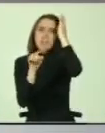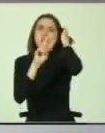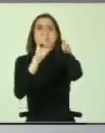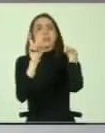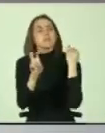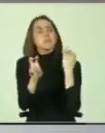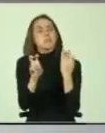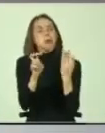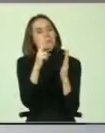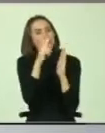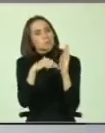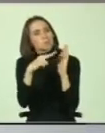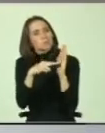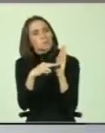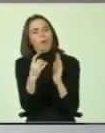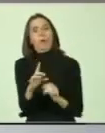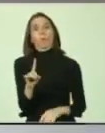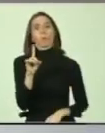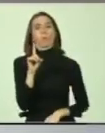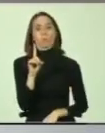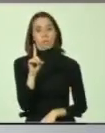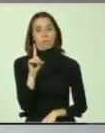esto y lo único,